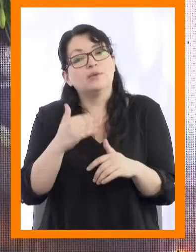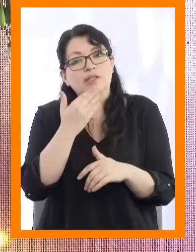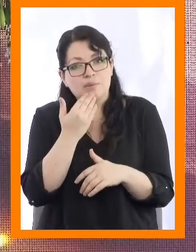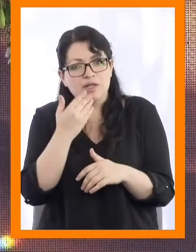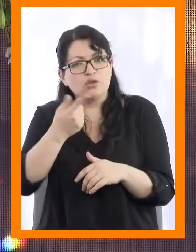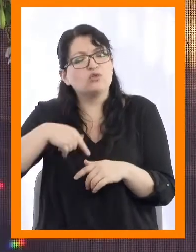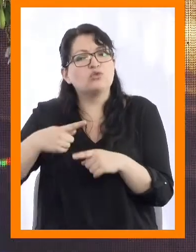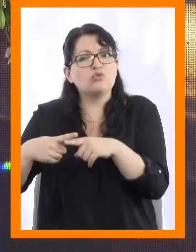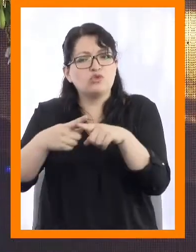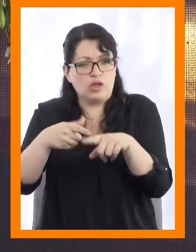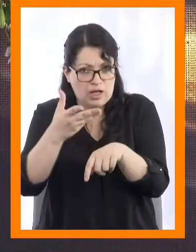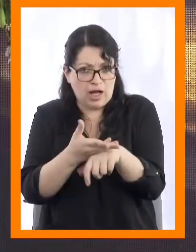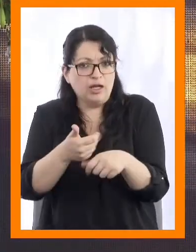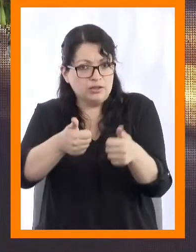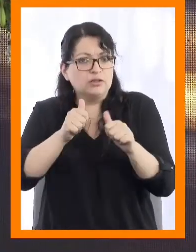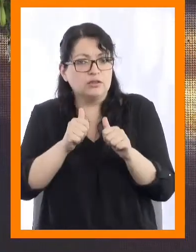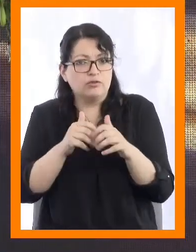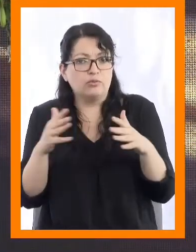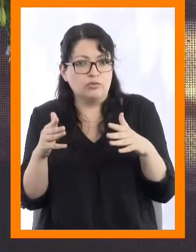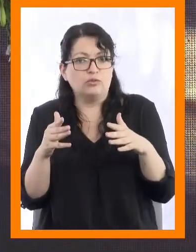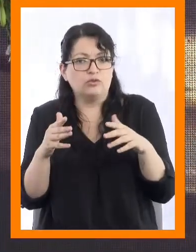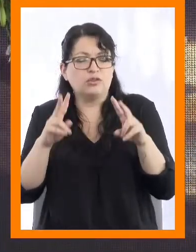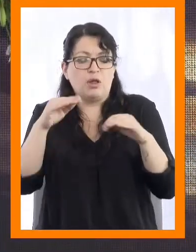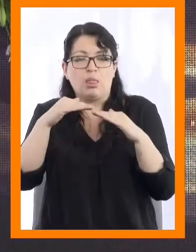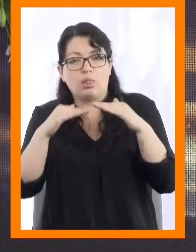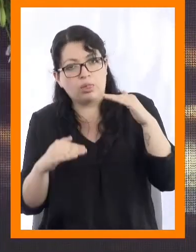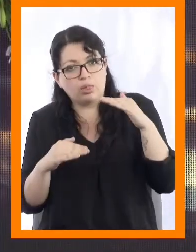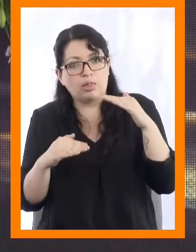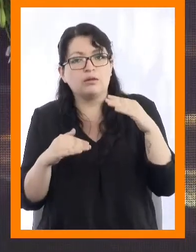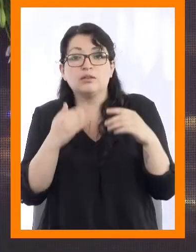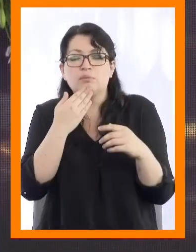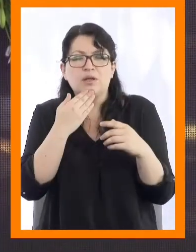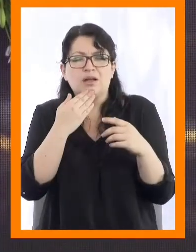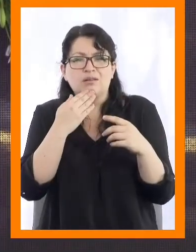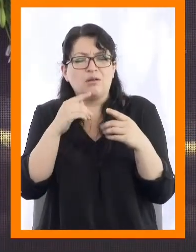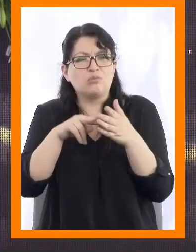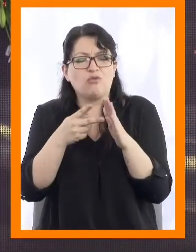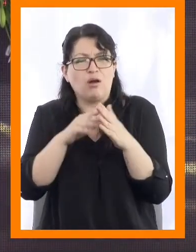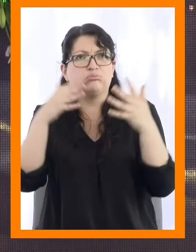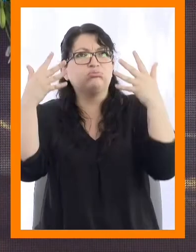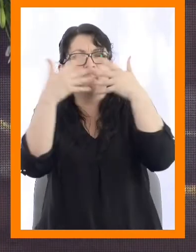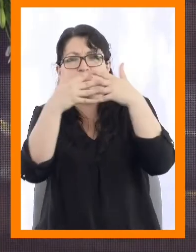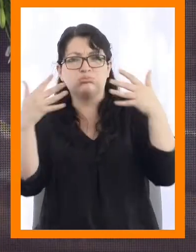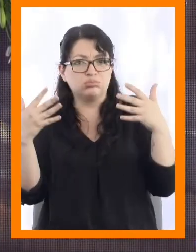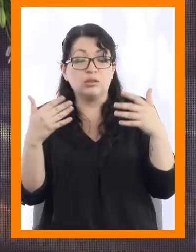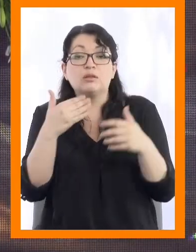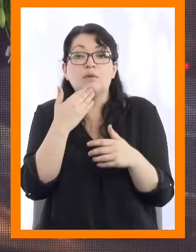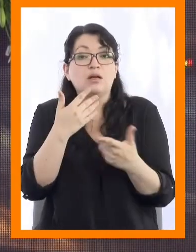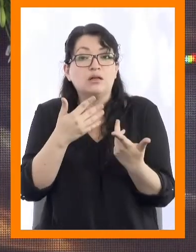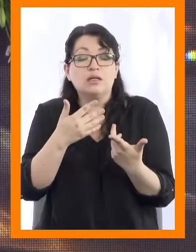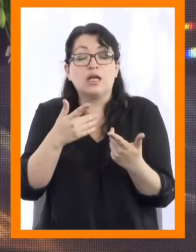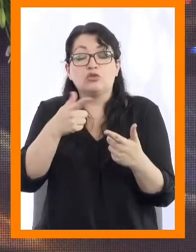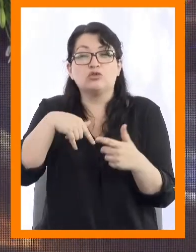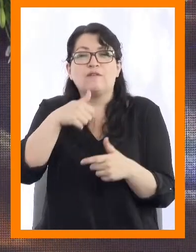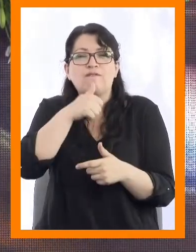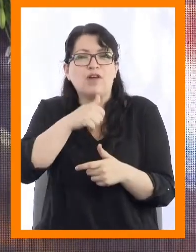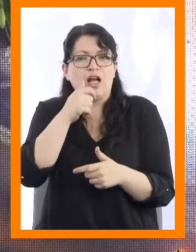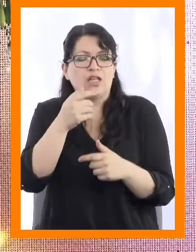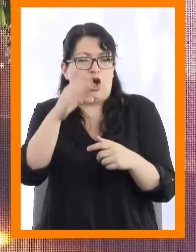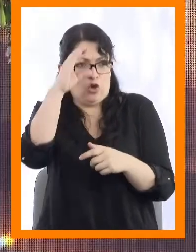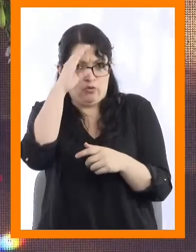sociedad enfrentamos desafíos, el impacto de la desigualdad, el cambio climático, la falta de confianza en nuestras instituciones.